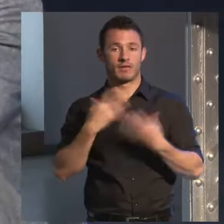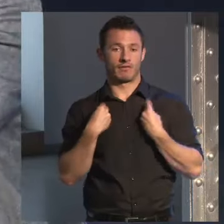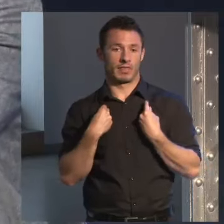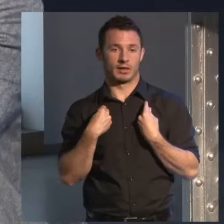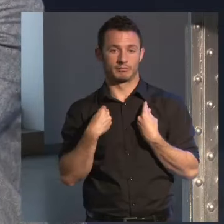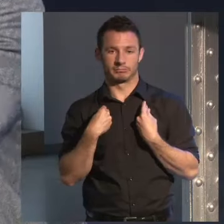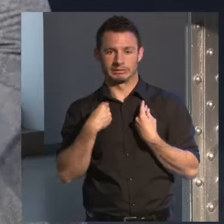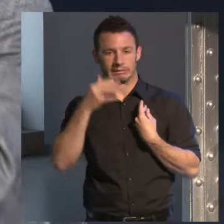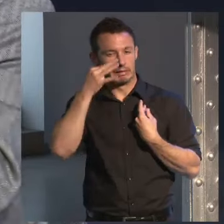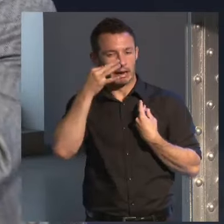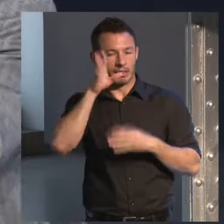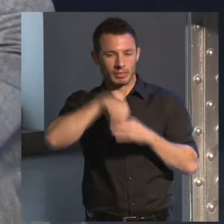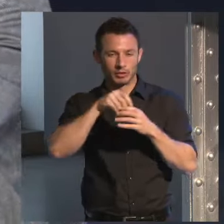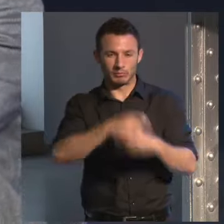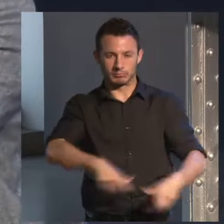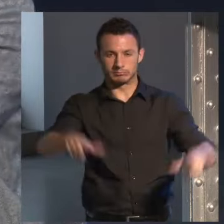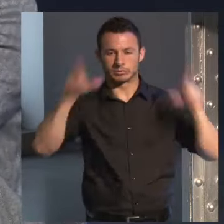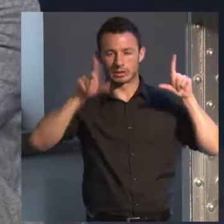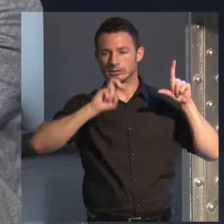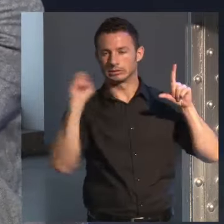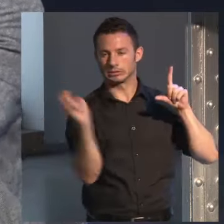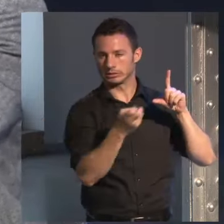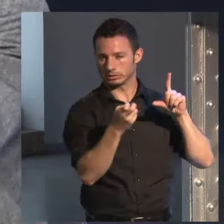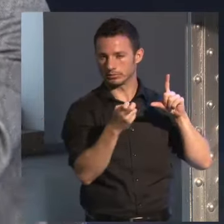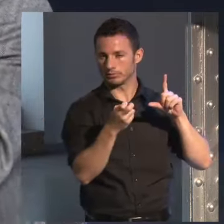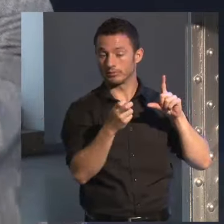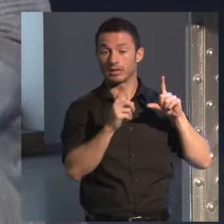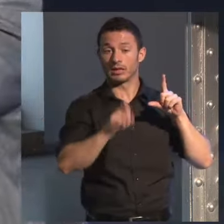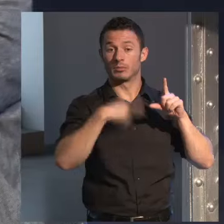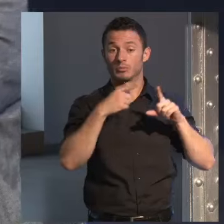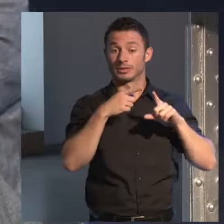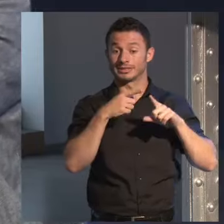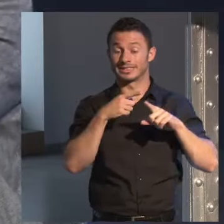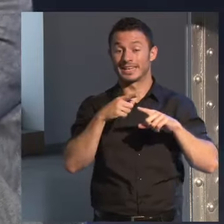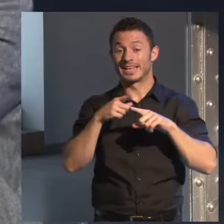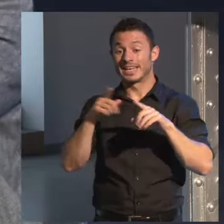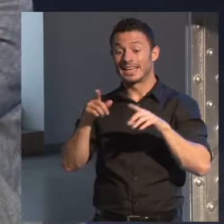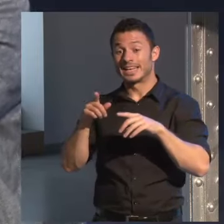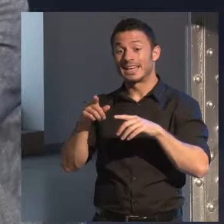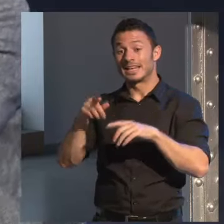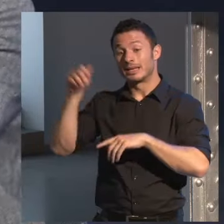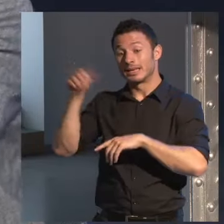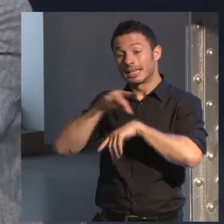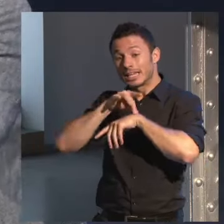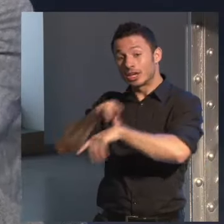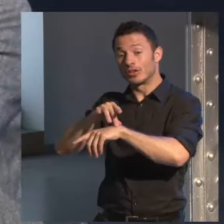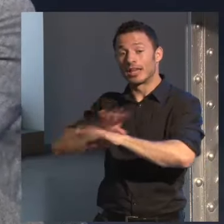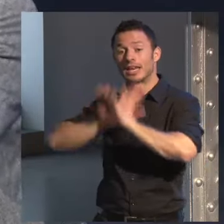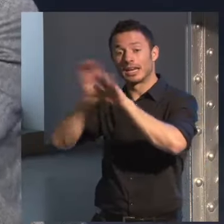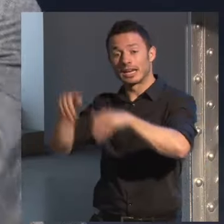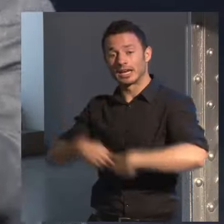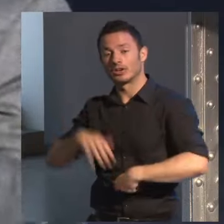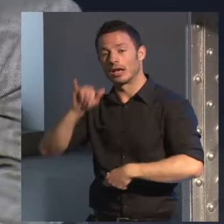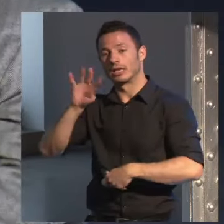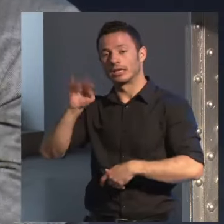incluso son los que inspiran el guión de Regreso a Ítaca que es una historia que se inspira solo se inspira